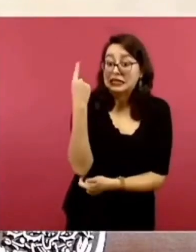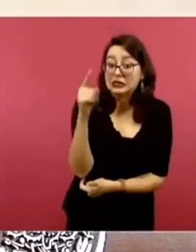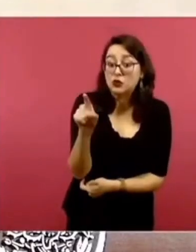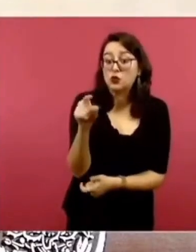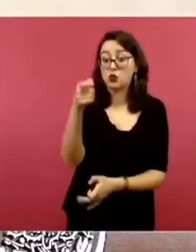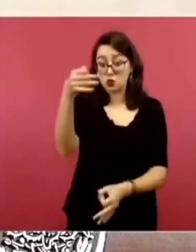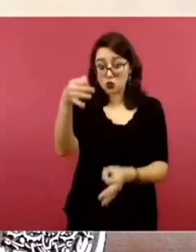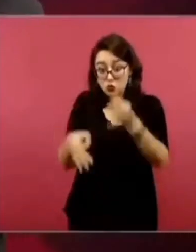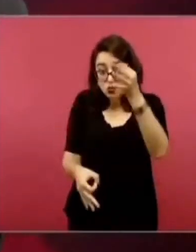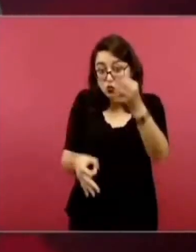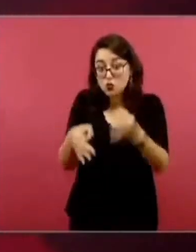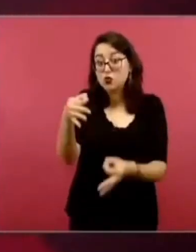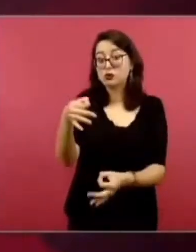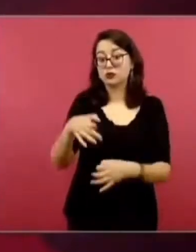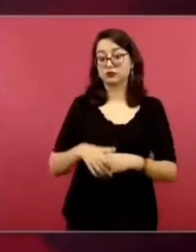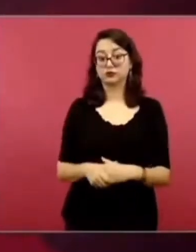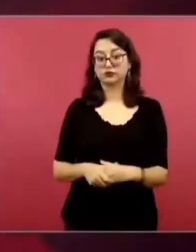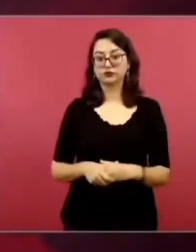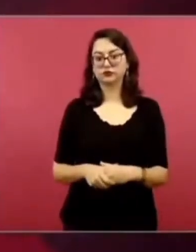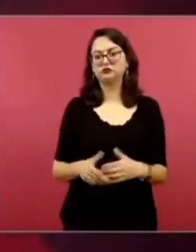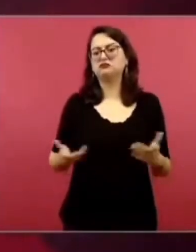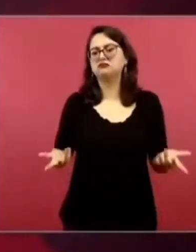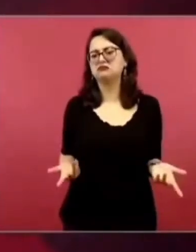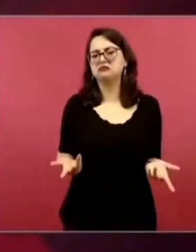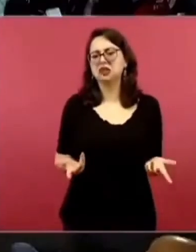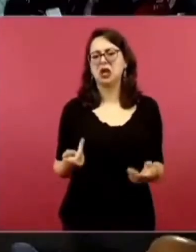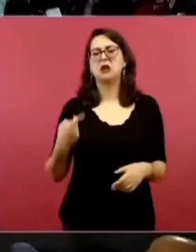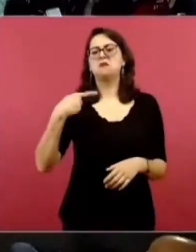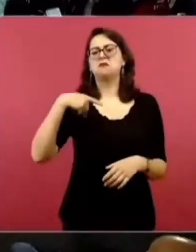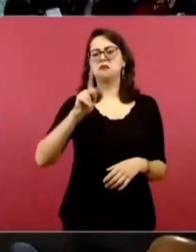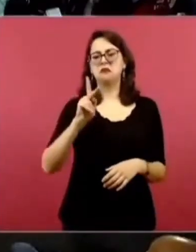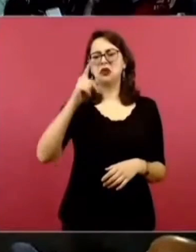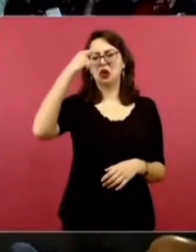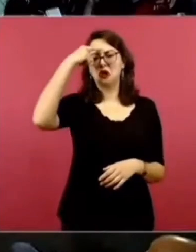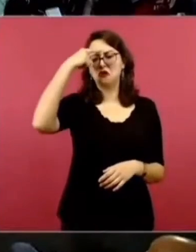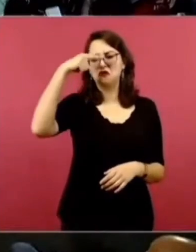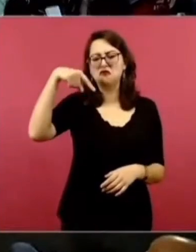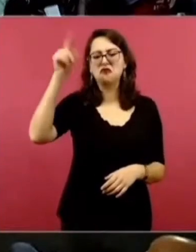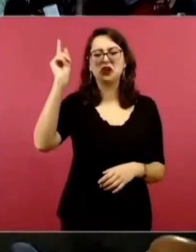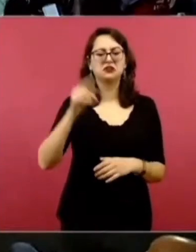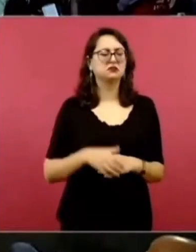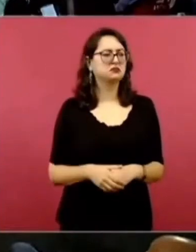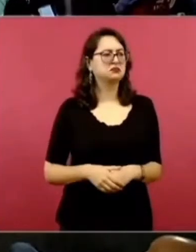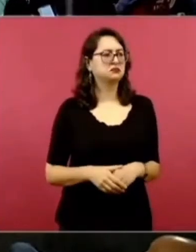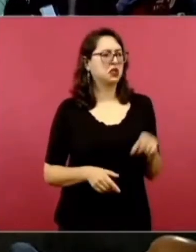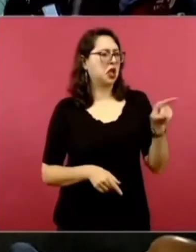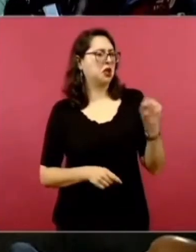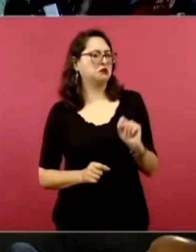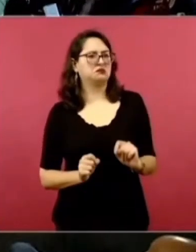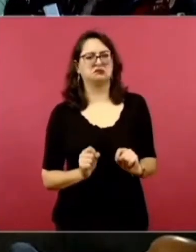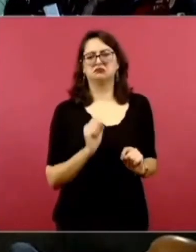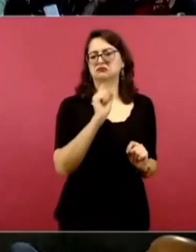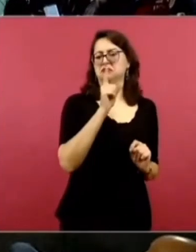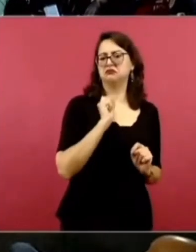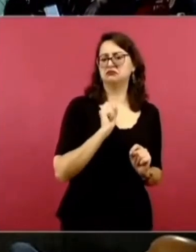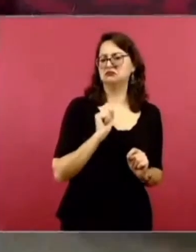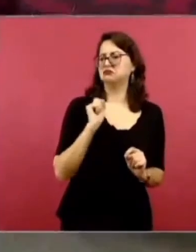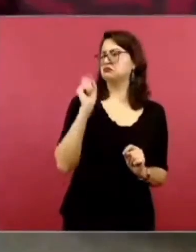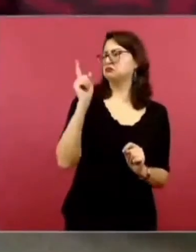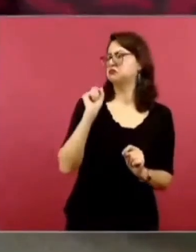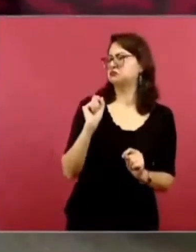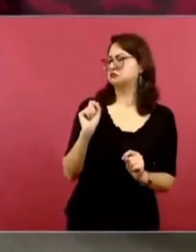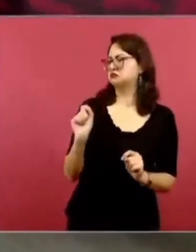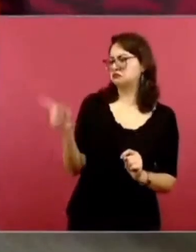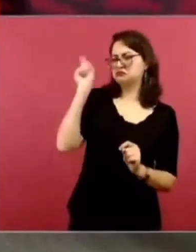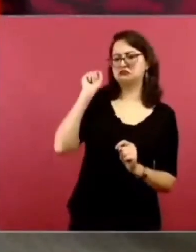Pero se puede decir... Lo que tú estás mencionando ahora. Hay en la Fiscalía de